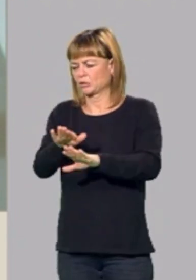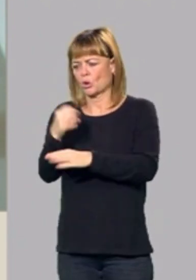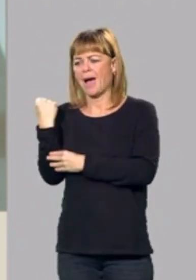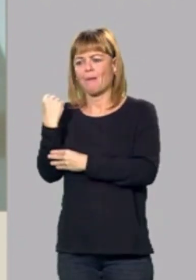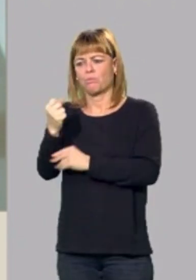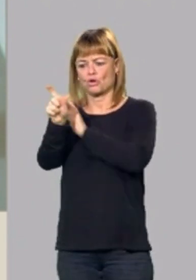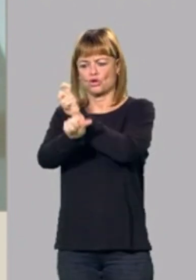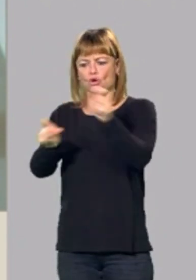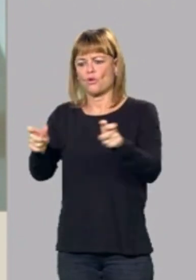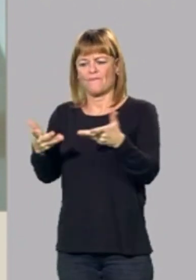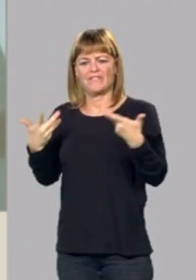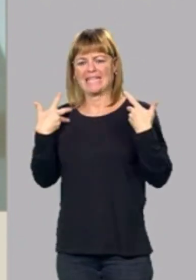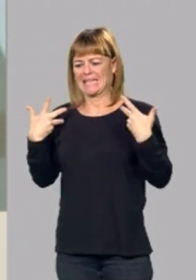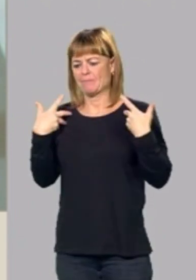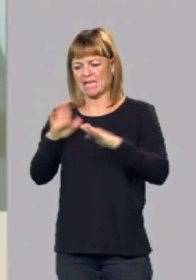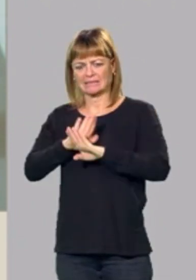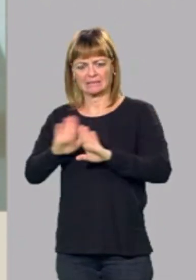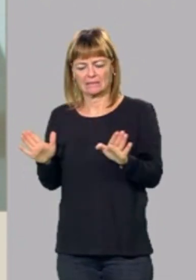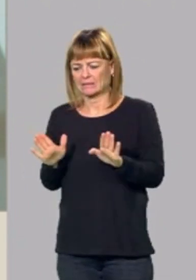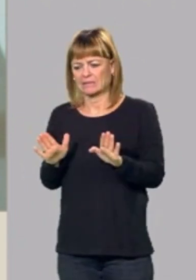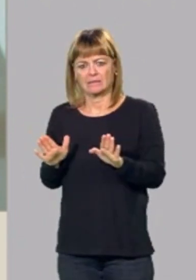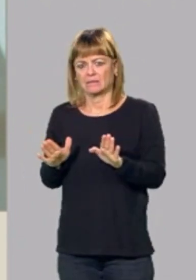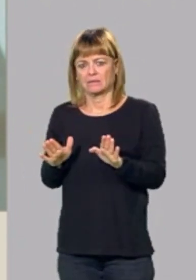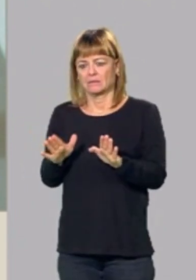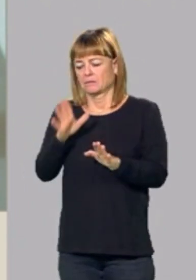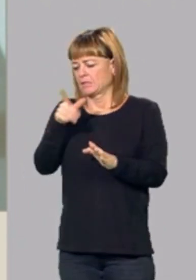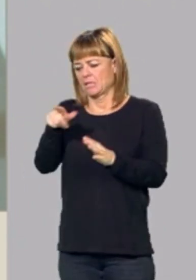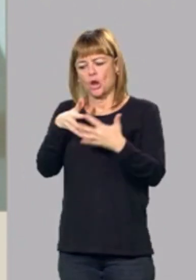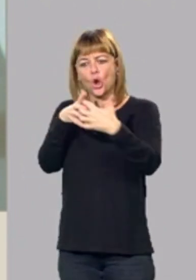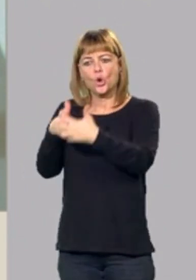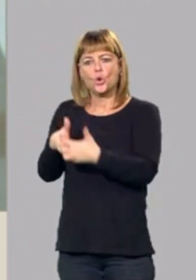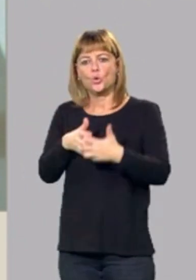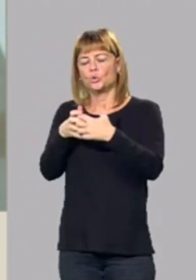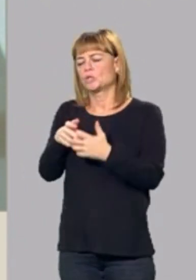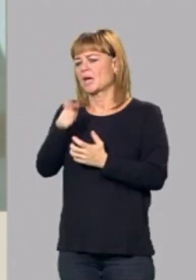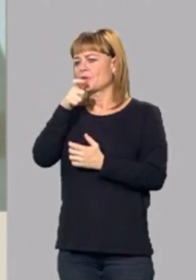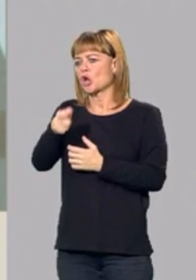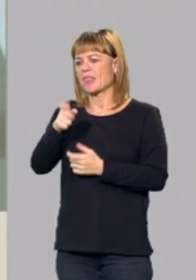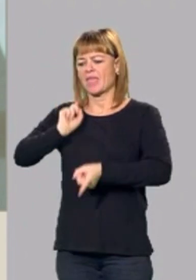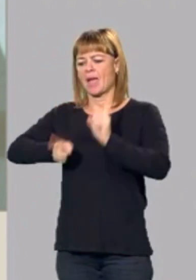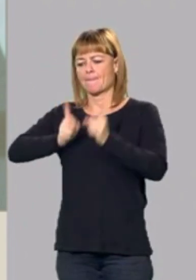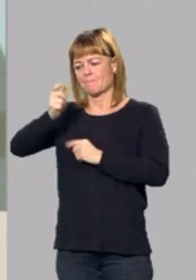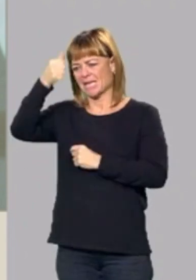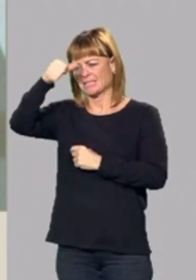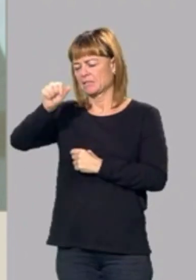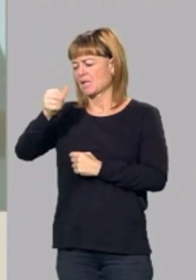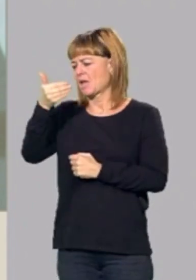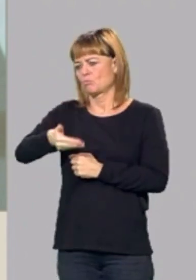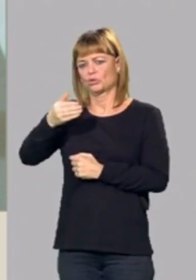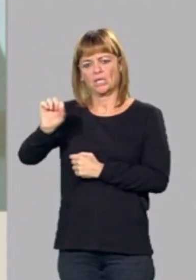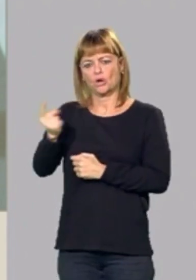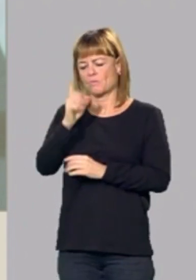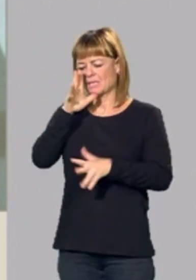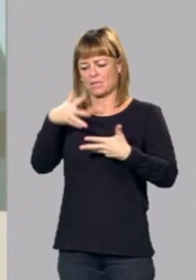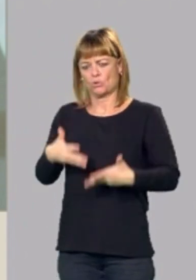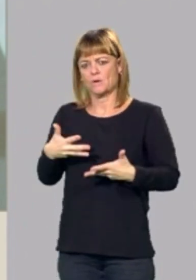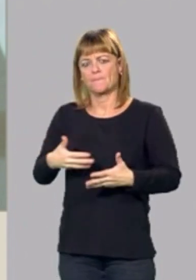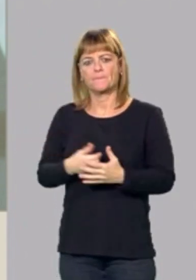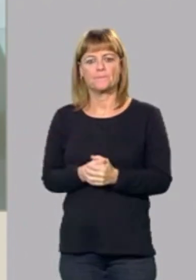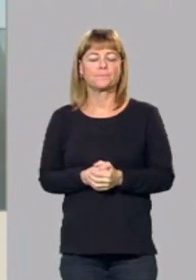las víctimas y creemos que hay que luchar contra la violencia machista, que es lo más importante en este momento.